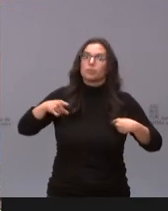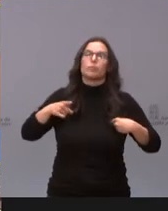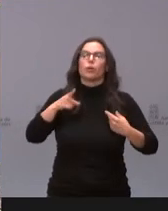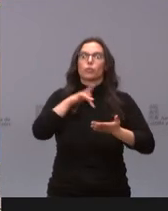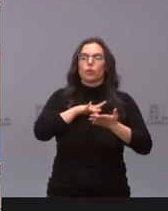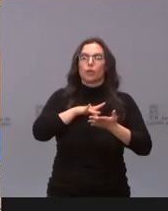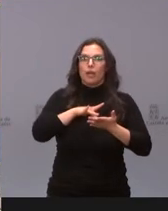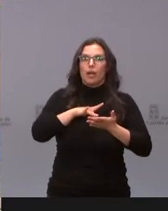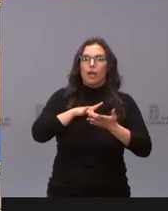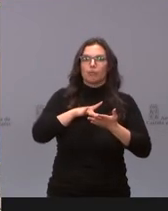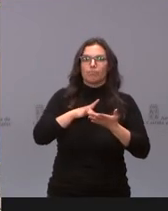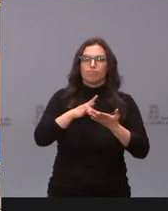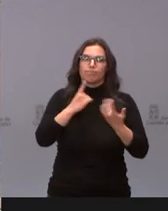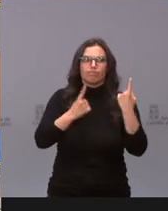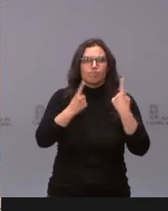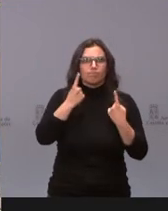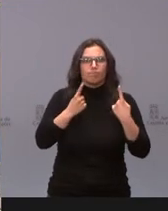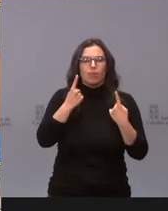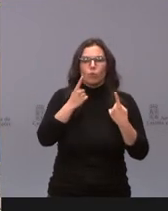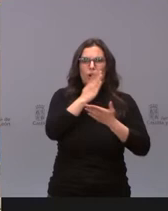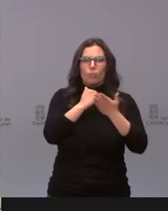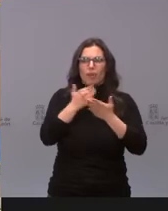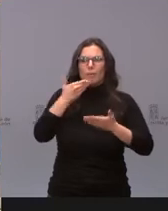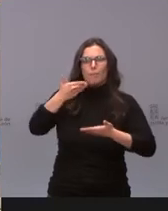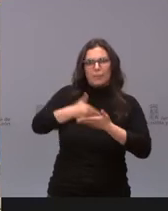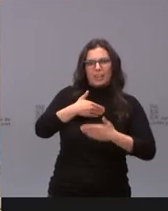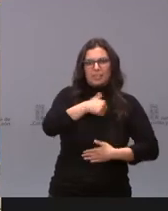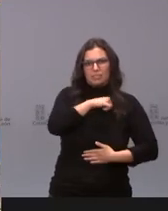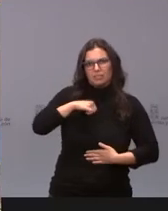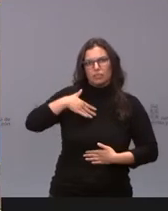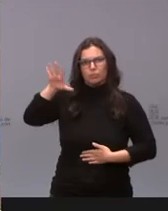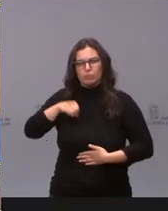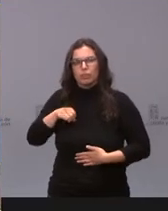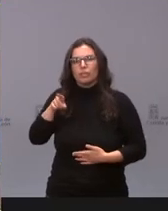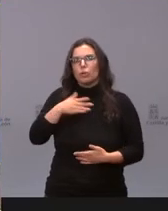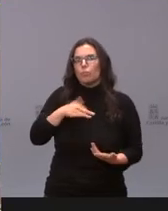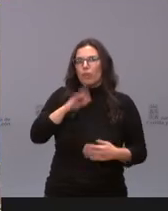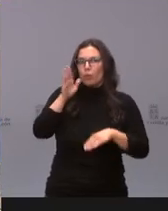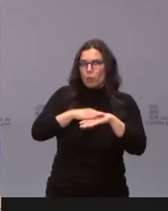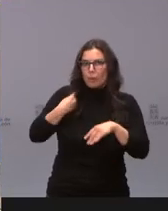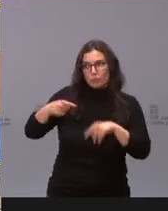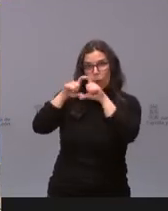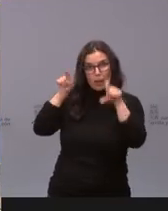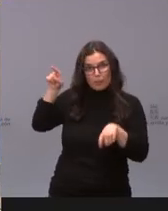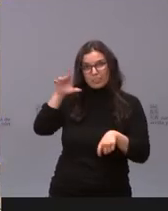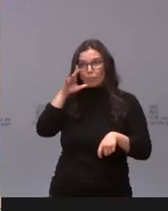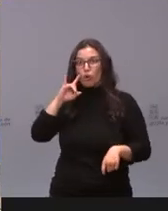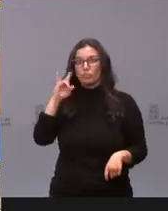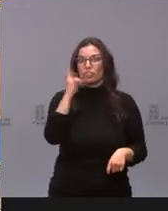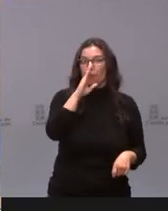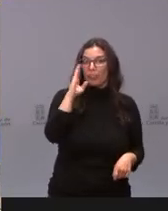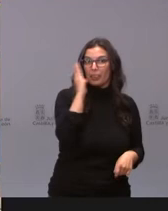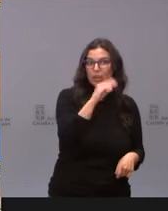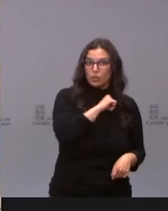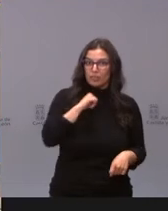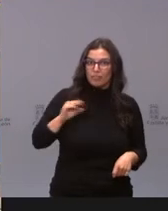esta petición por parte de diversas comunidades autónomas puede ser de la propia farmacéutica, por ponerse en contacto de forma